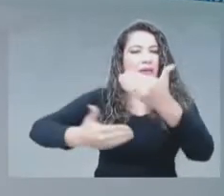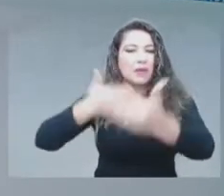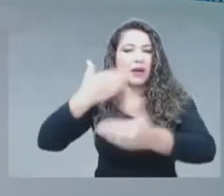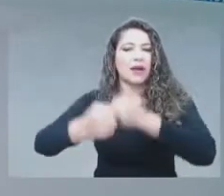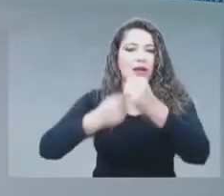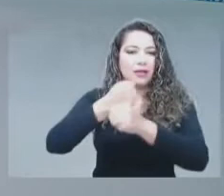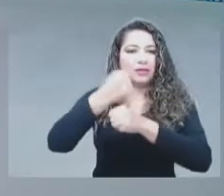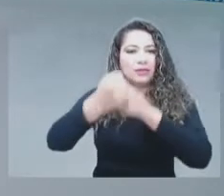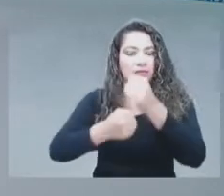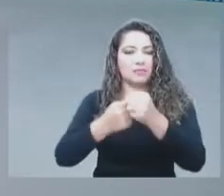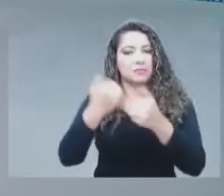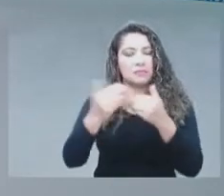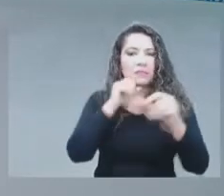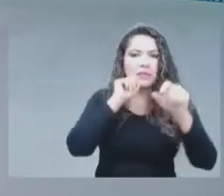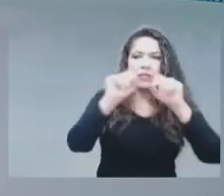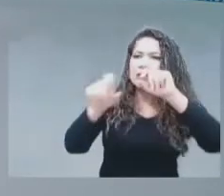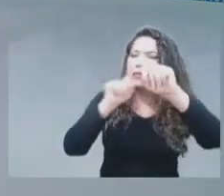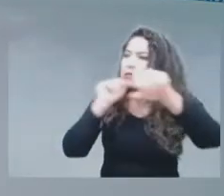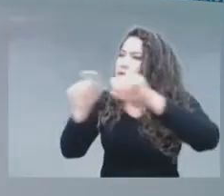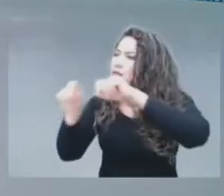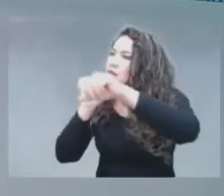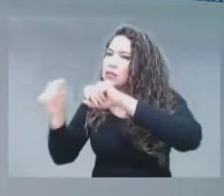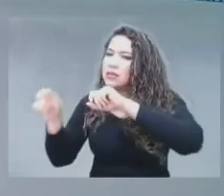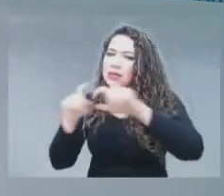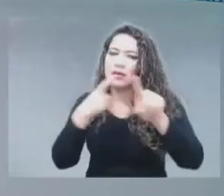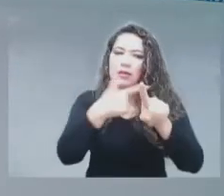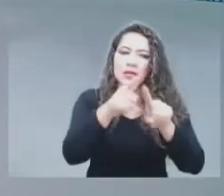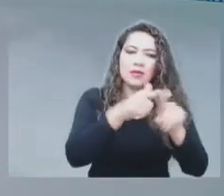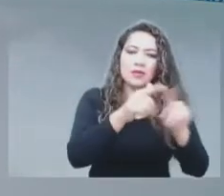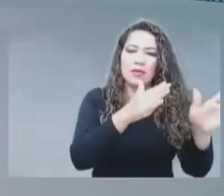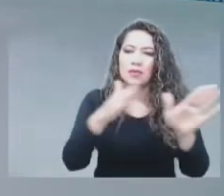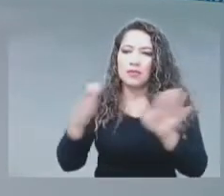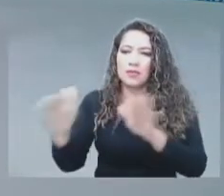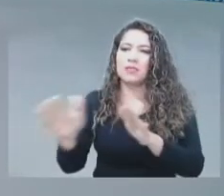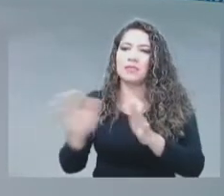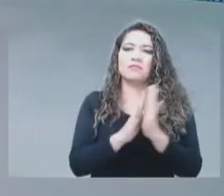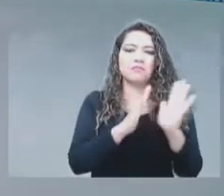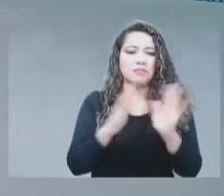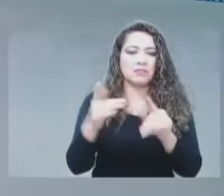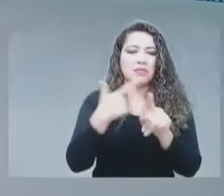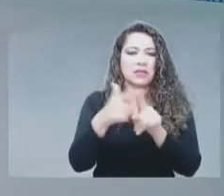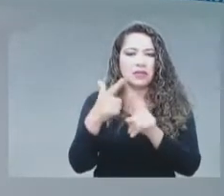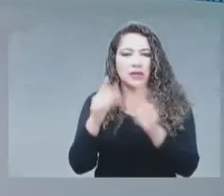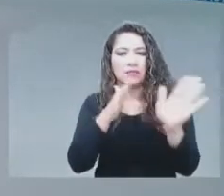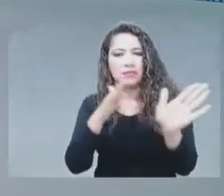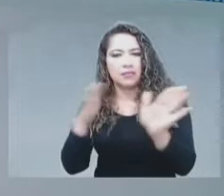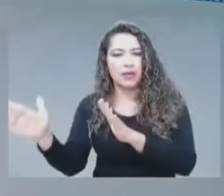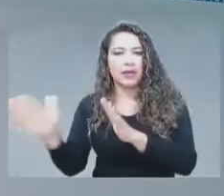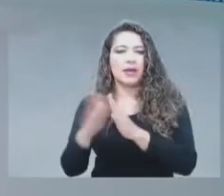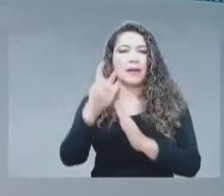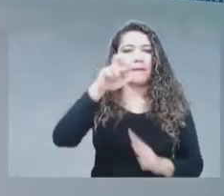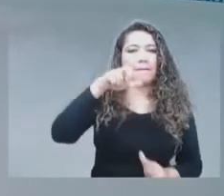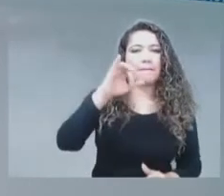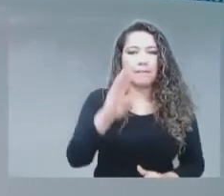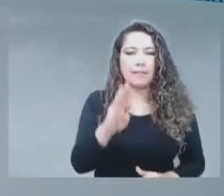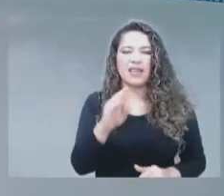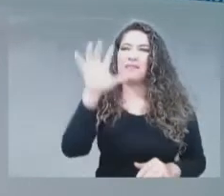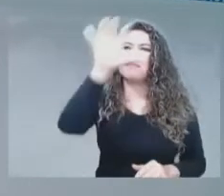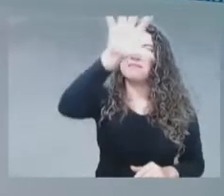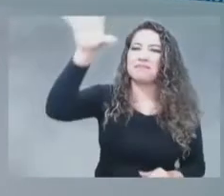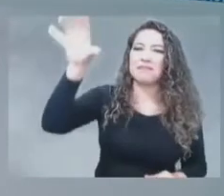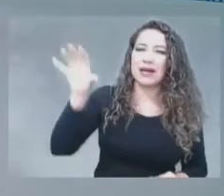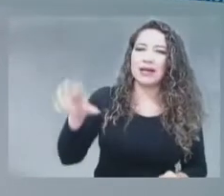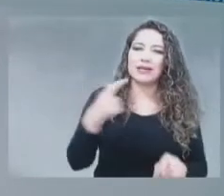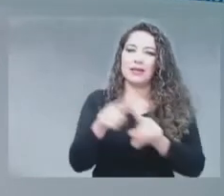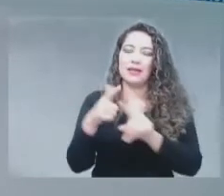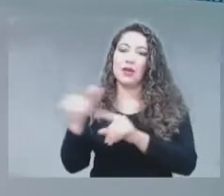mejores prácticas, consultamos la OCDE, la OIT, el BIT, países desarrollados, en fin, vimos que todo el mundo está enfocado en